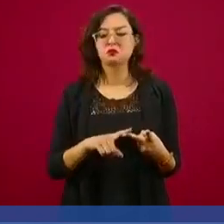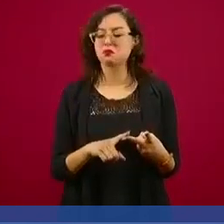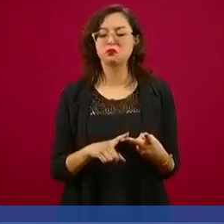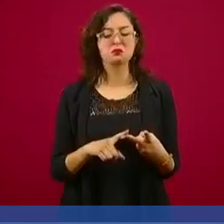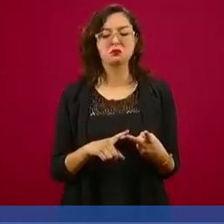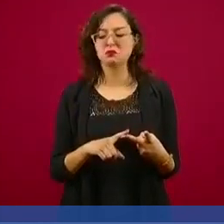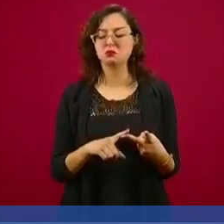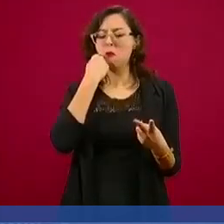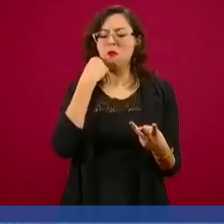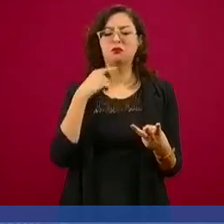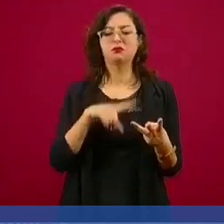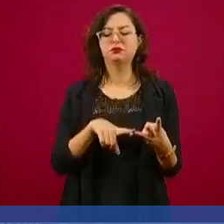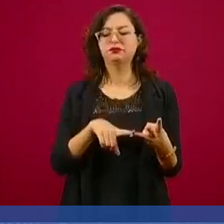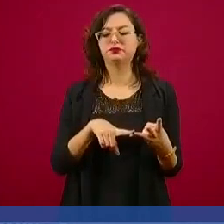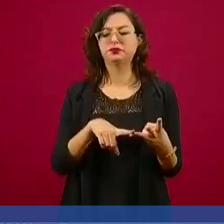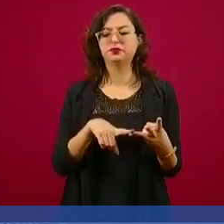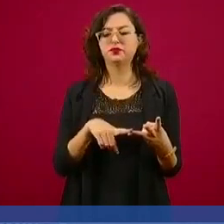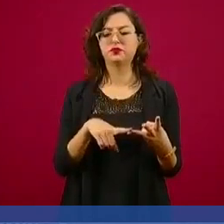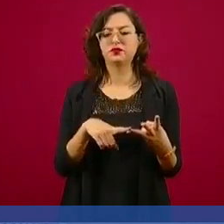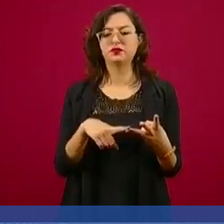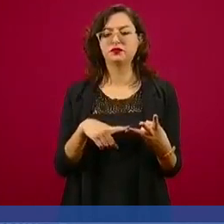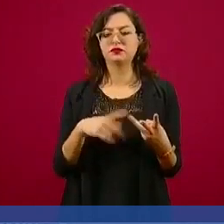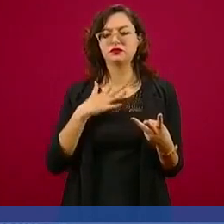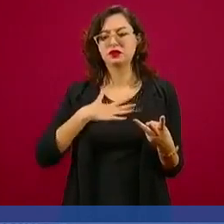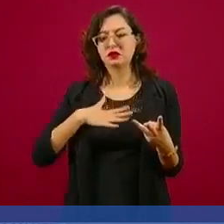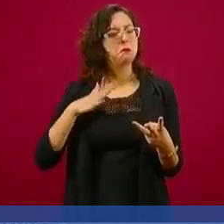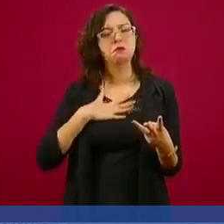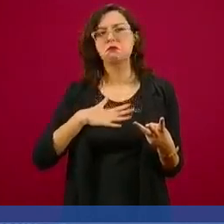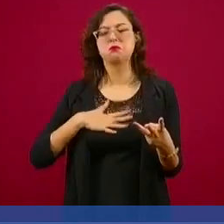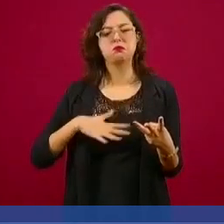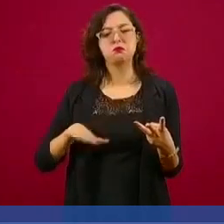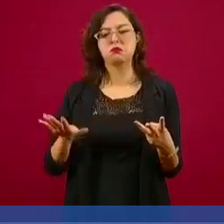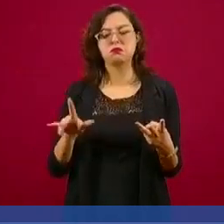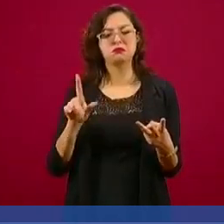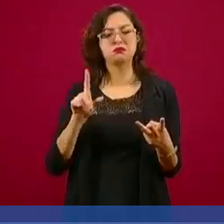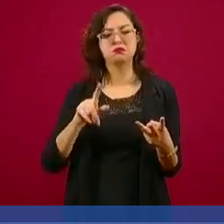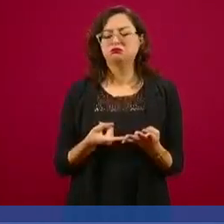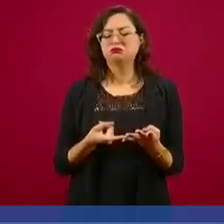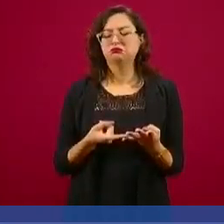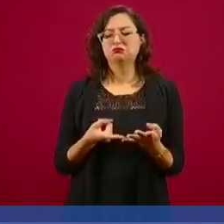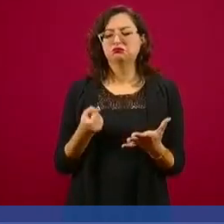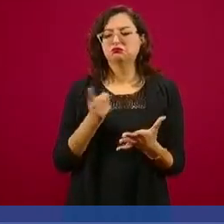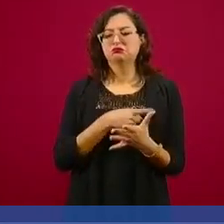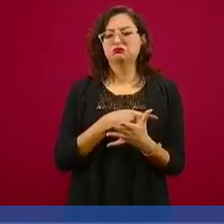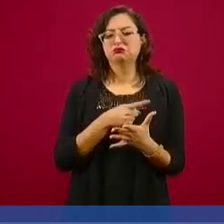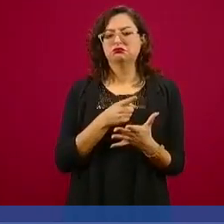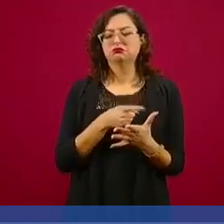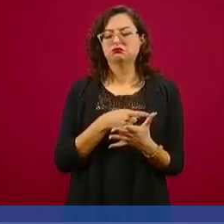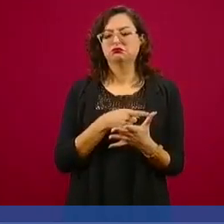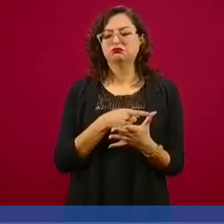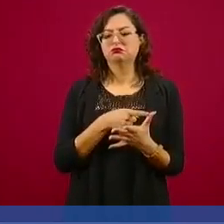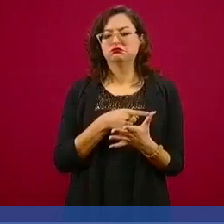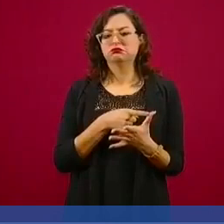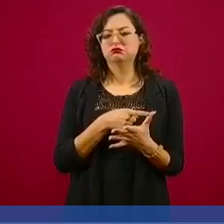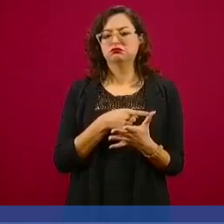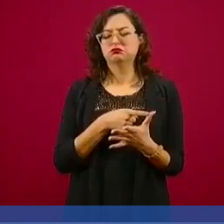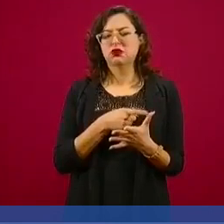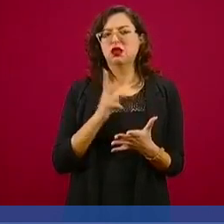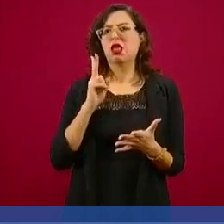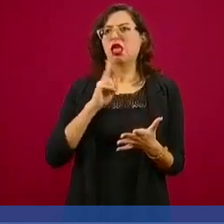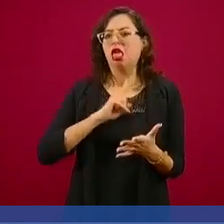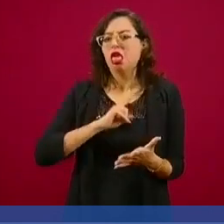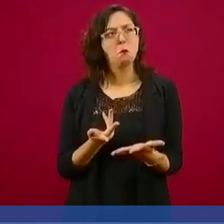Dado calenturas, no tengo cansancio, decaimientos, no tengo problemas de